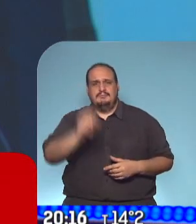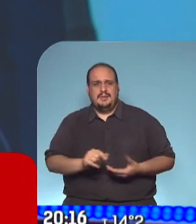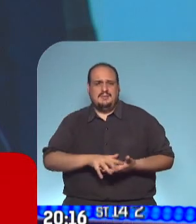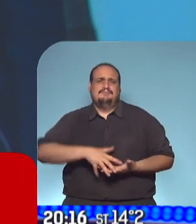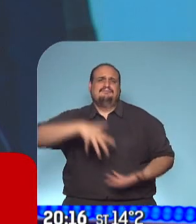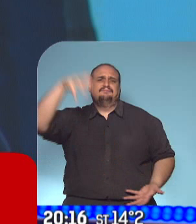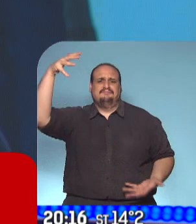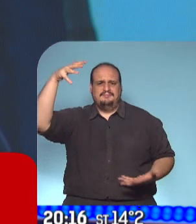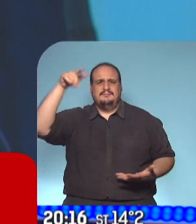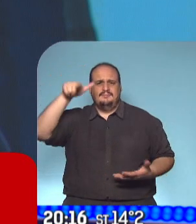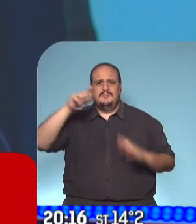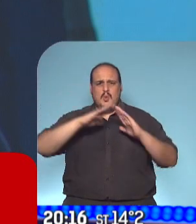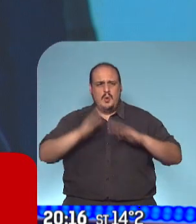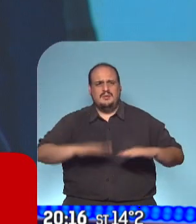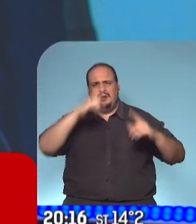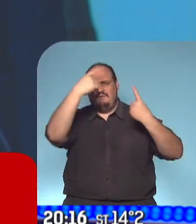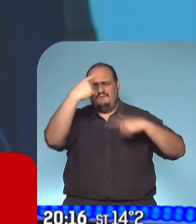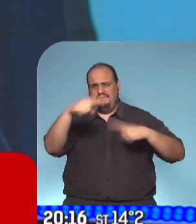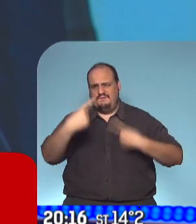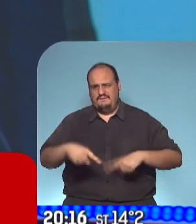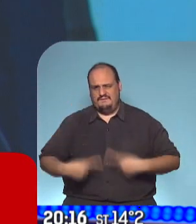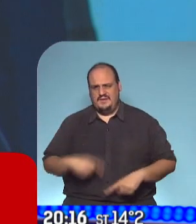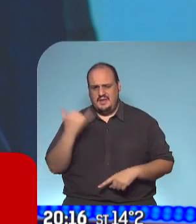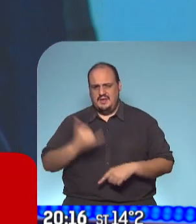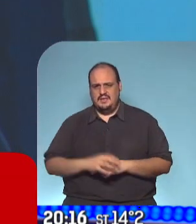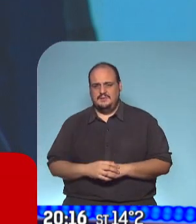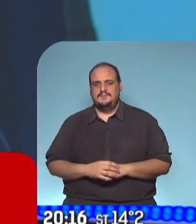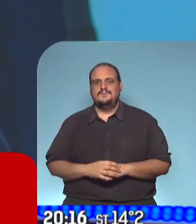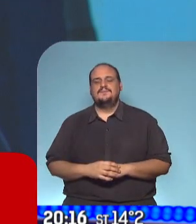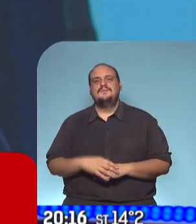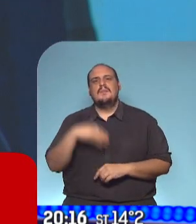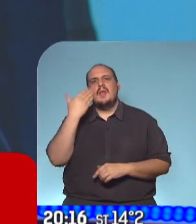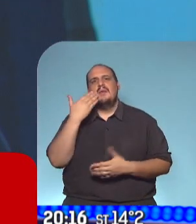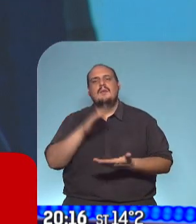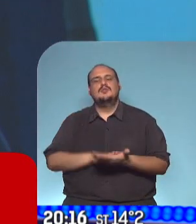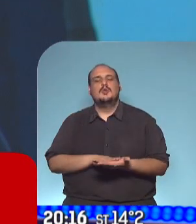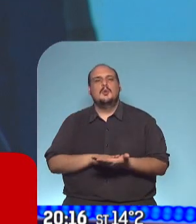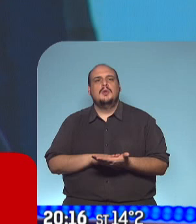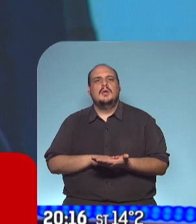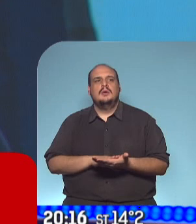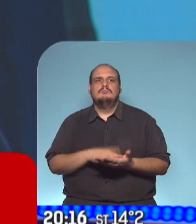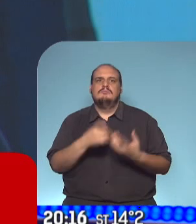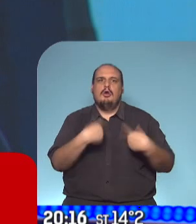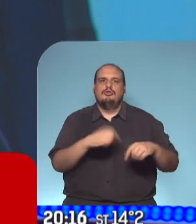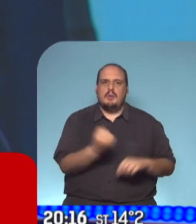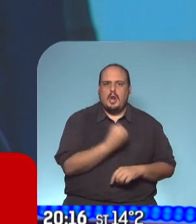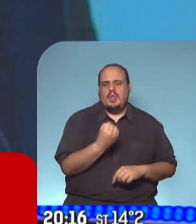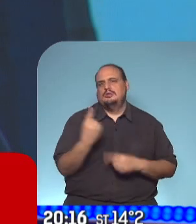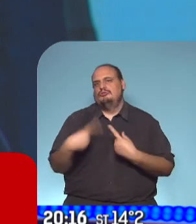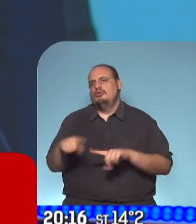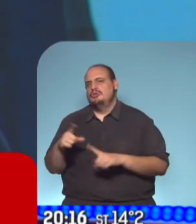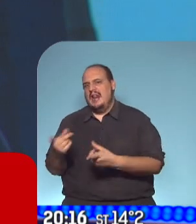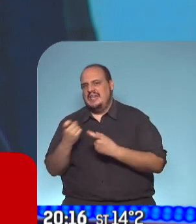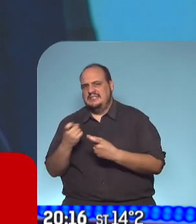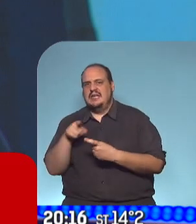la cuarentena se despliegue de diversas formas. Hablábamos sobre lo importante, lo necesario de un mensaje en común